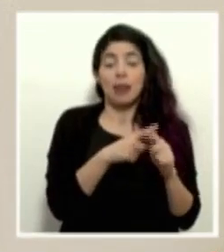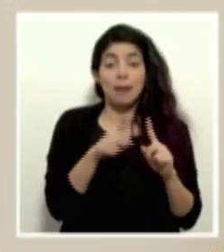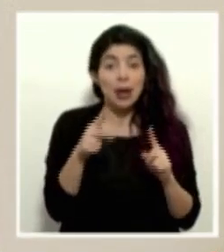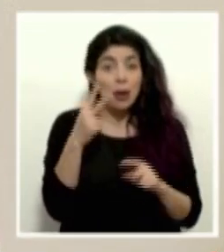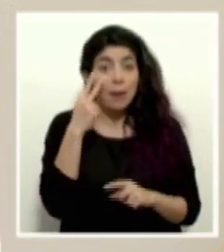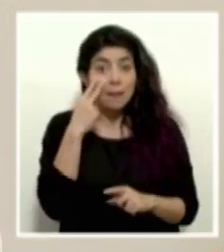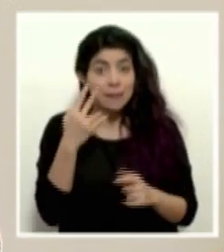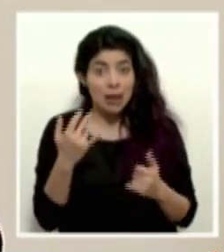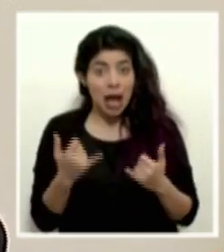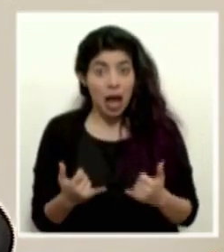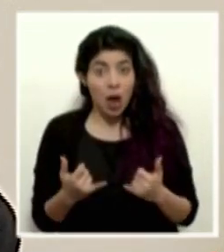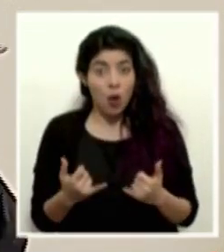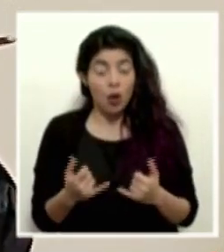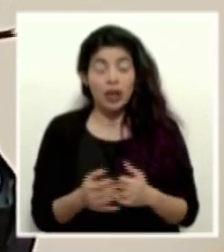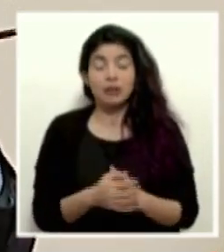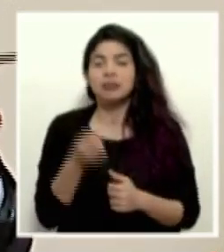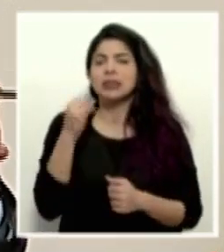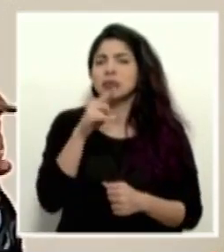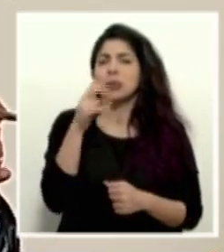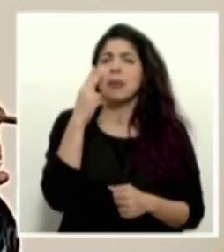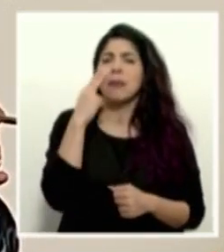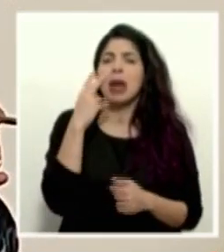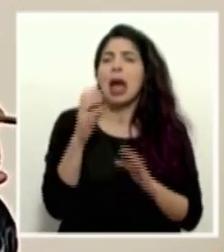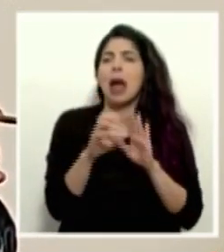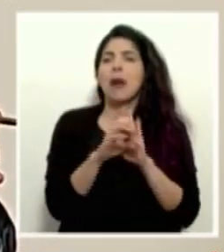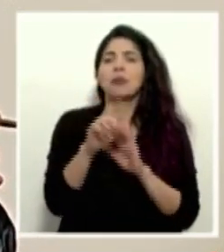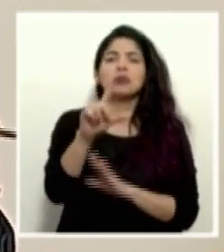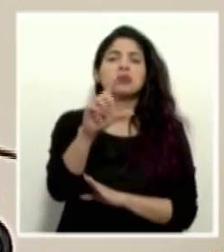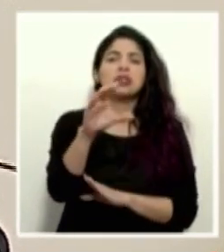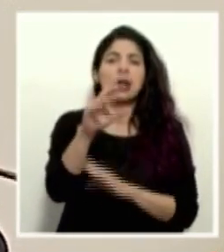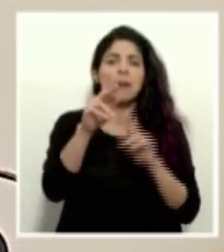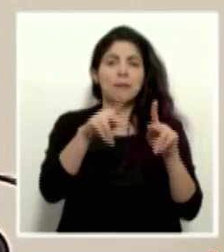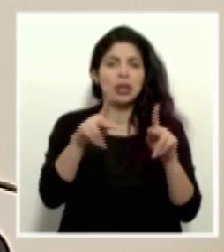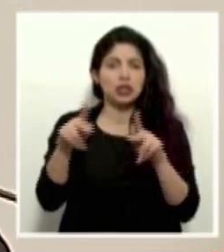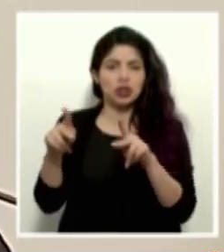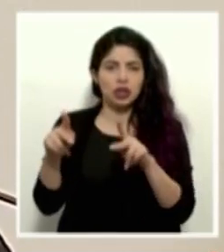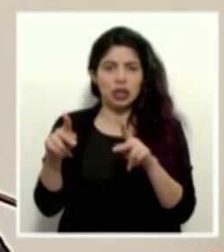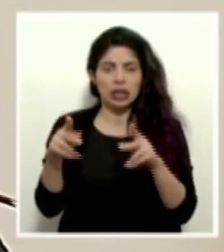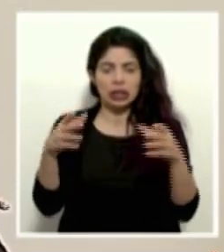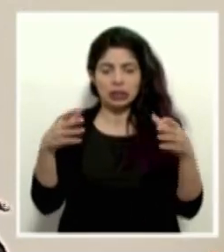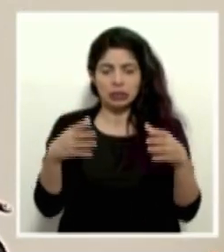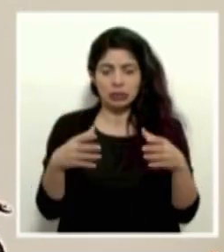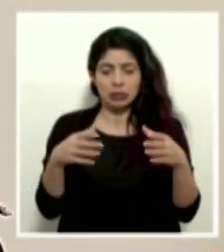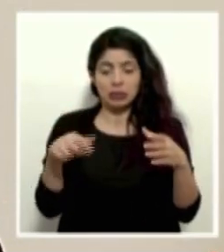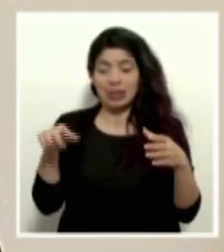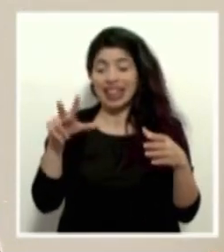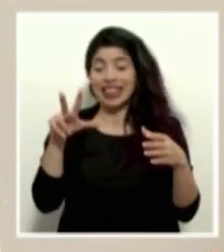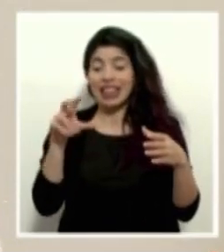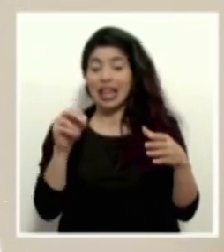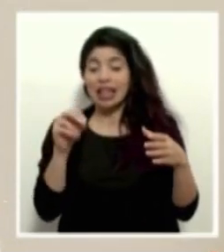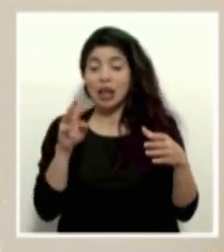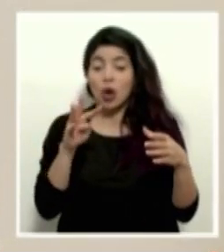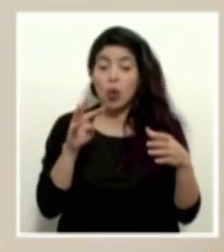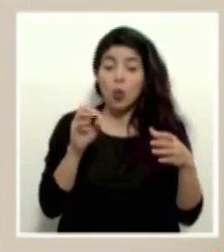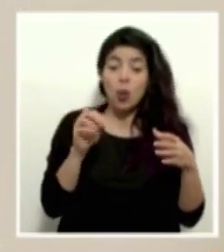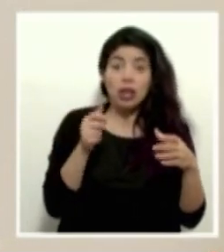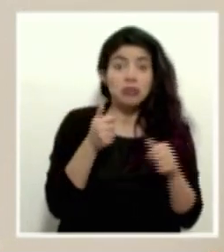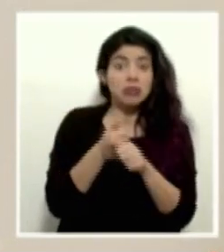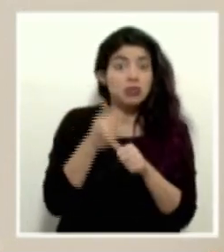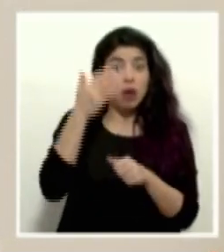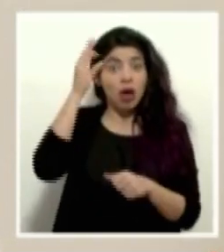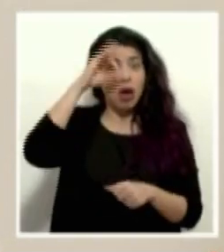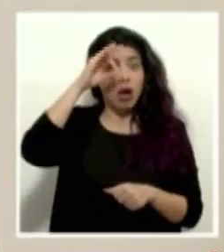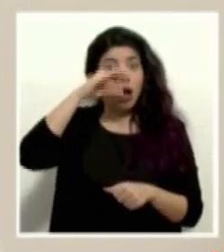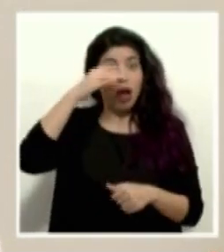en este momento, si estamos hablando que pueden haber 100 personas y de esas hay 30 o 40 que no saben que están